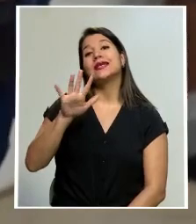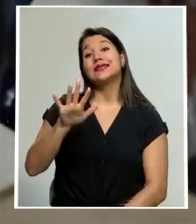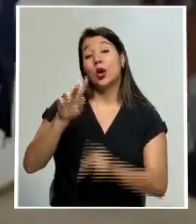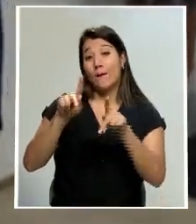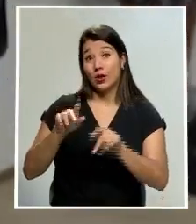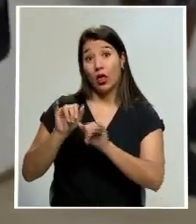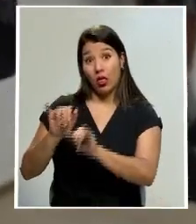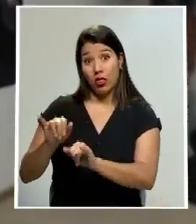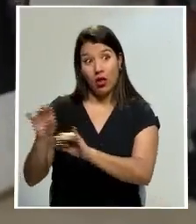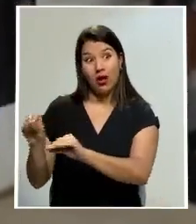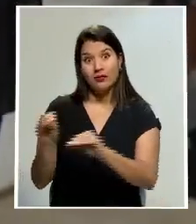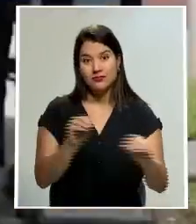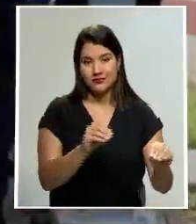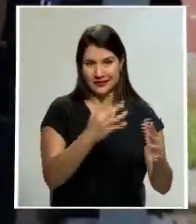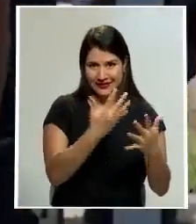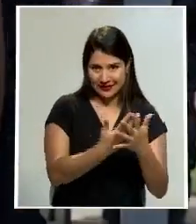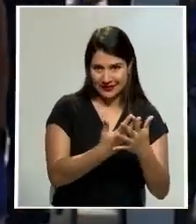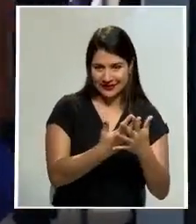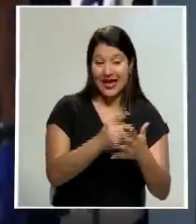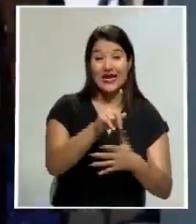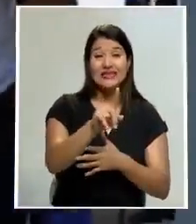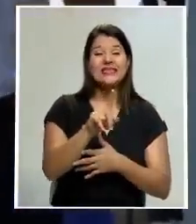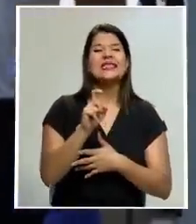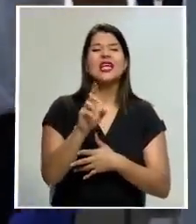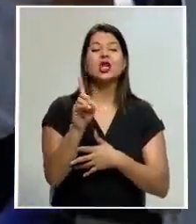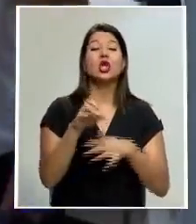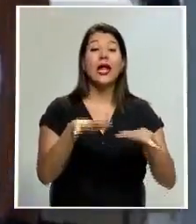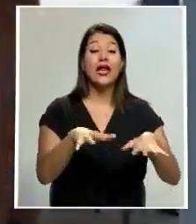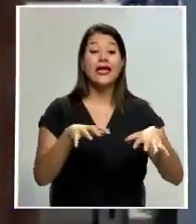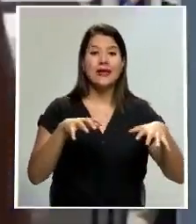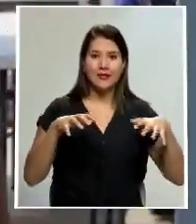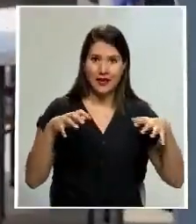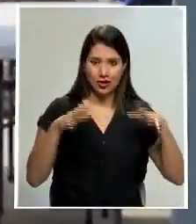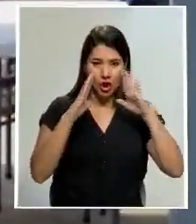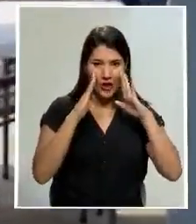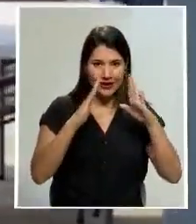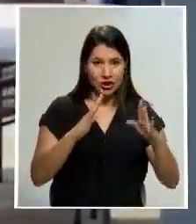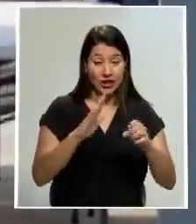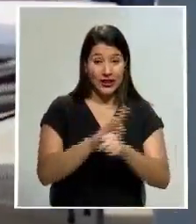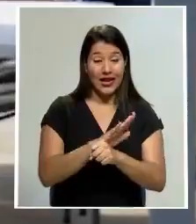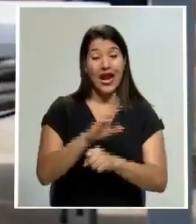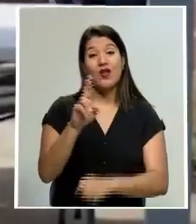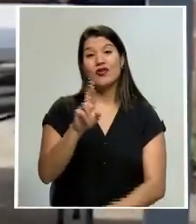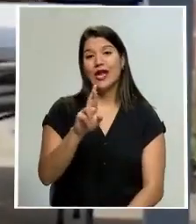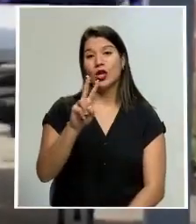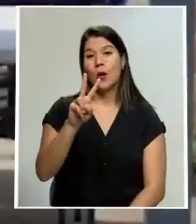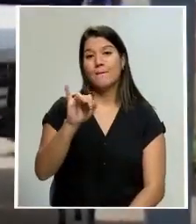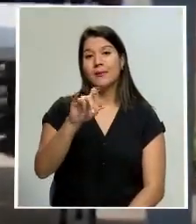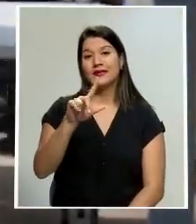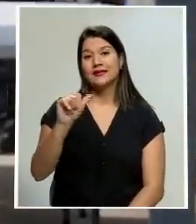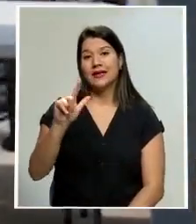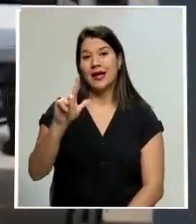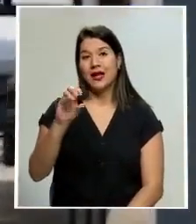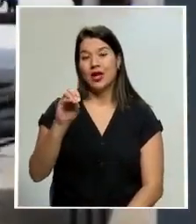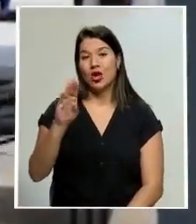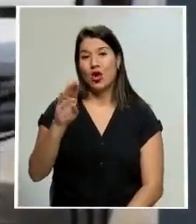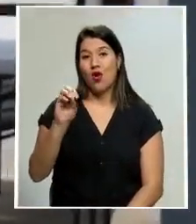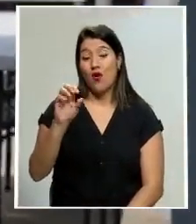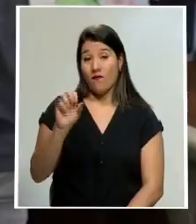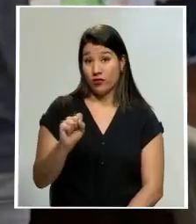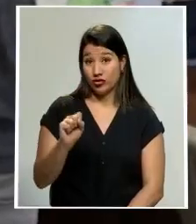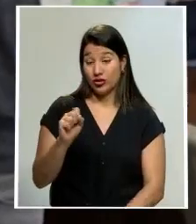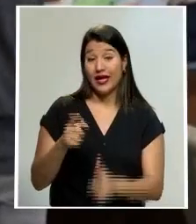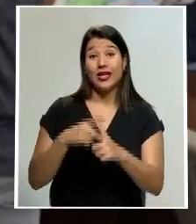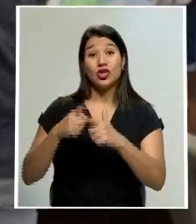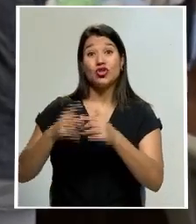las celdas judiciales, 100 de ellos al gimnasio y la unidad de atención integral Reinaldo Villalobos, lo que hizo que el juzgado de ejecución de la pena de